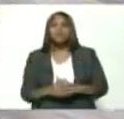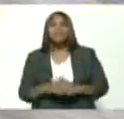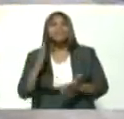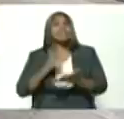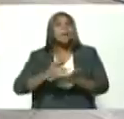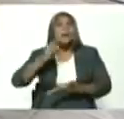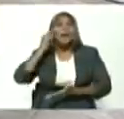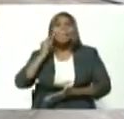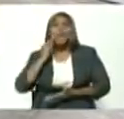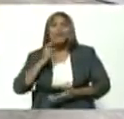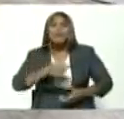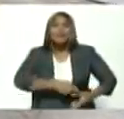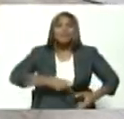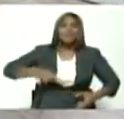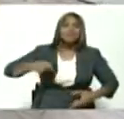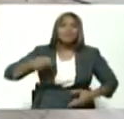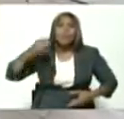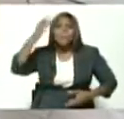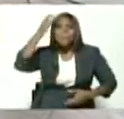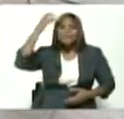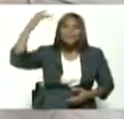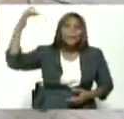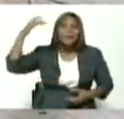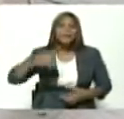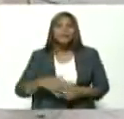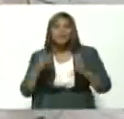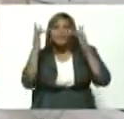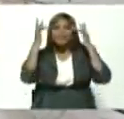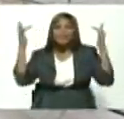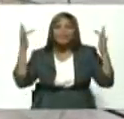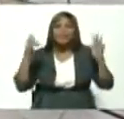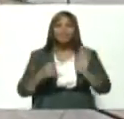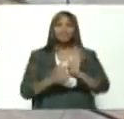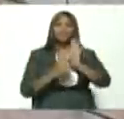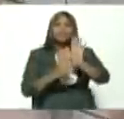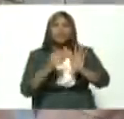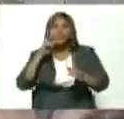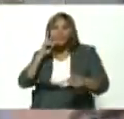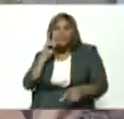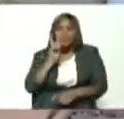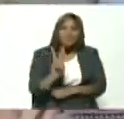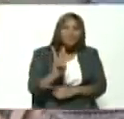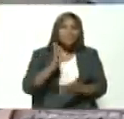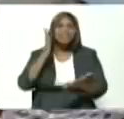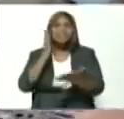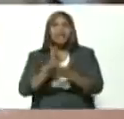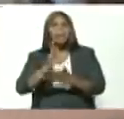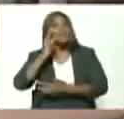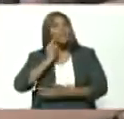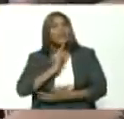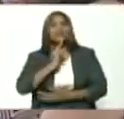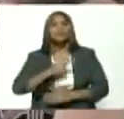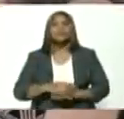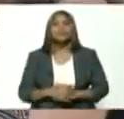Bolívar con su espada con su pensamiento con su imagen con su mirada siempre Bolívar